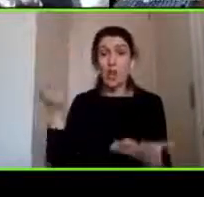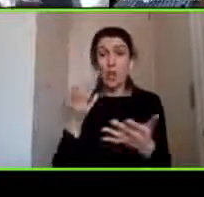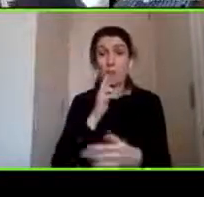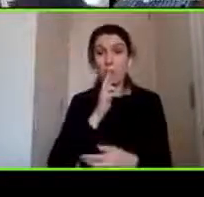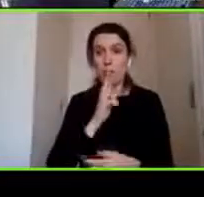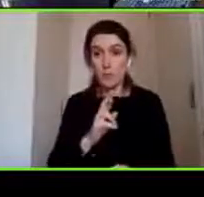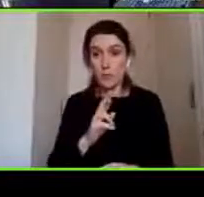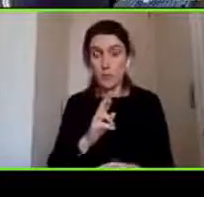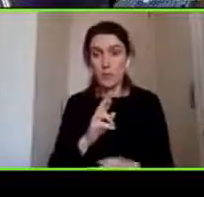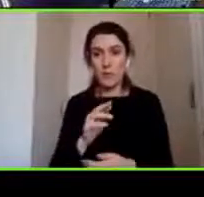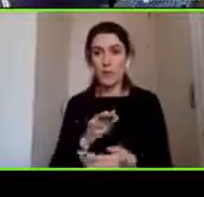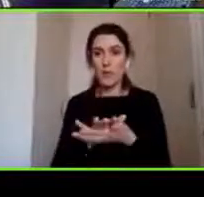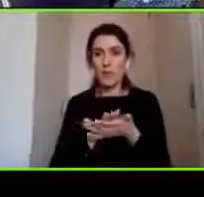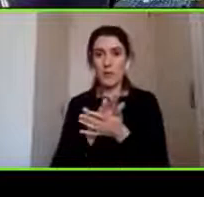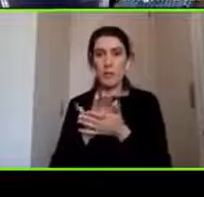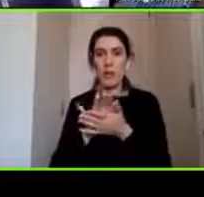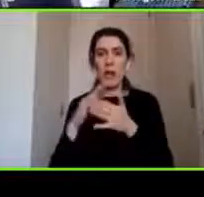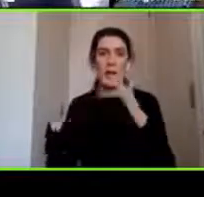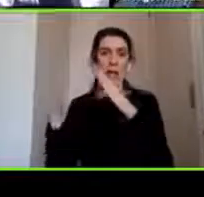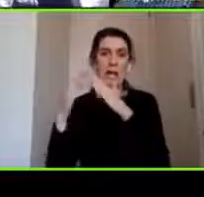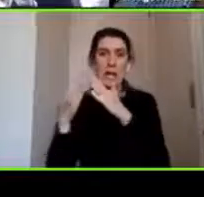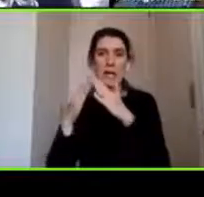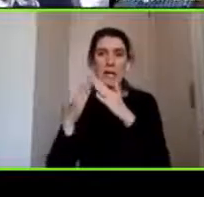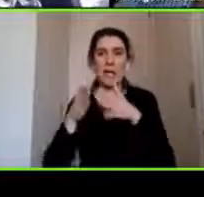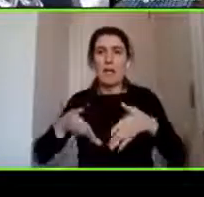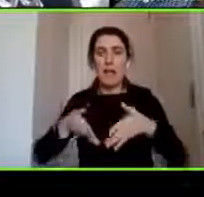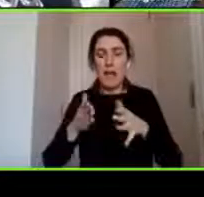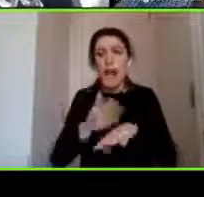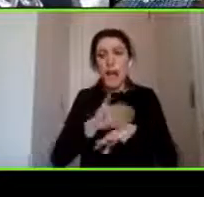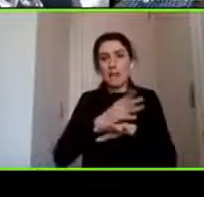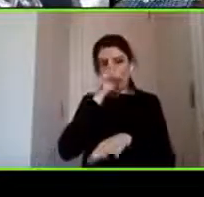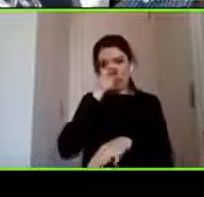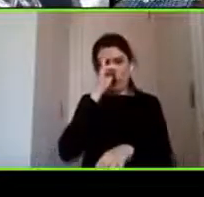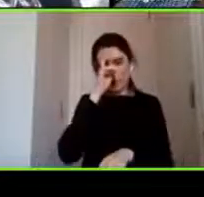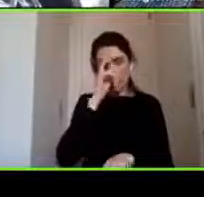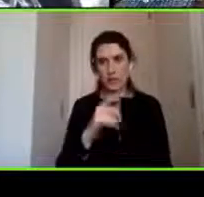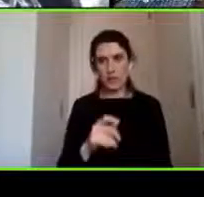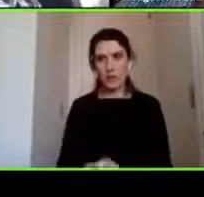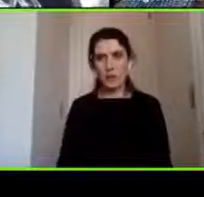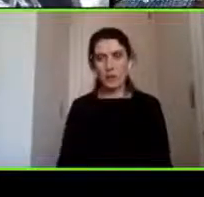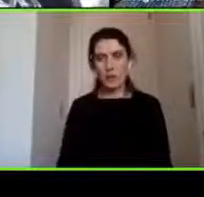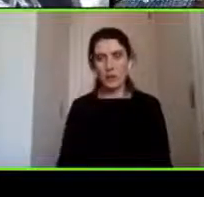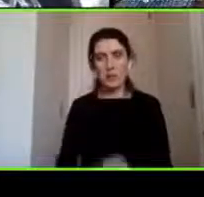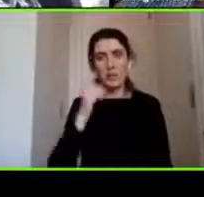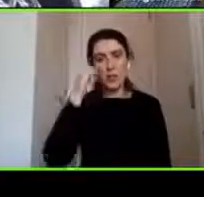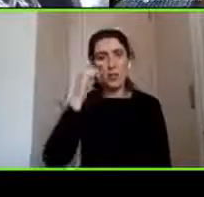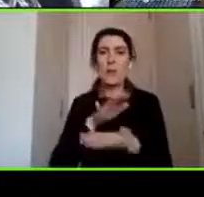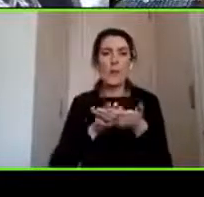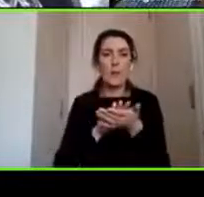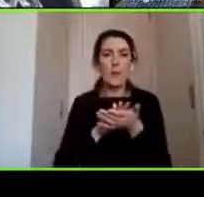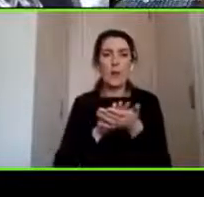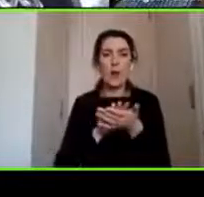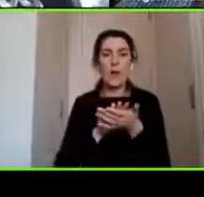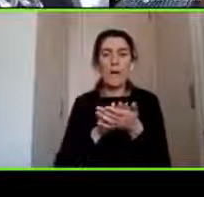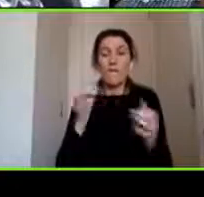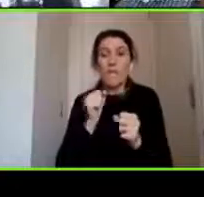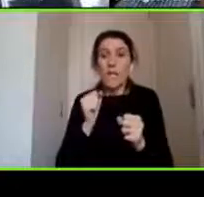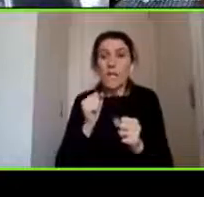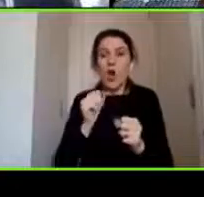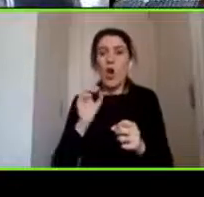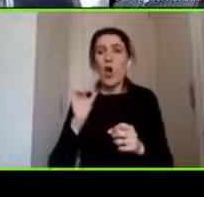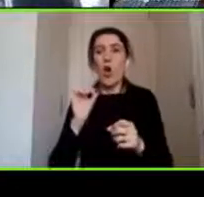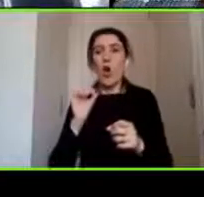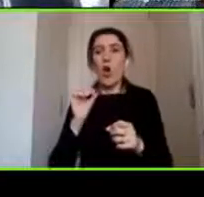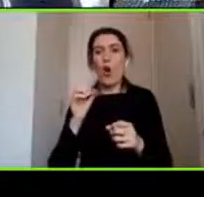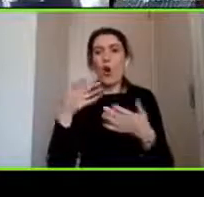domiciliaria en la calle prehospitalaria claro me imagino que es como el tema de uno pone frío calor como esas preguntas quizás que uno no